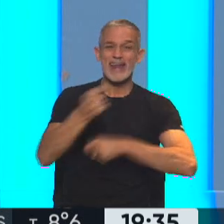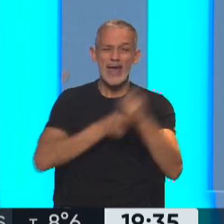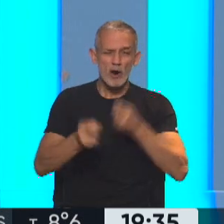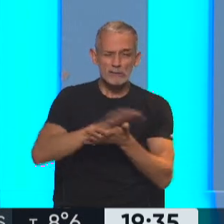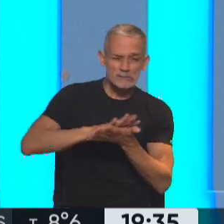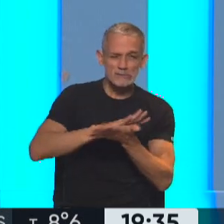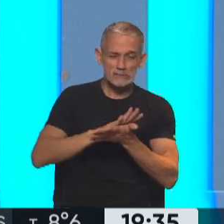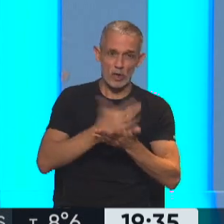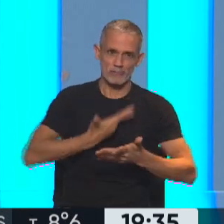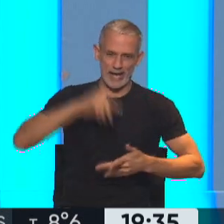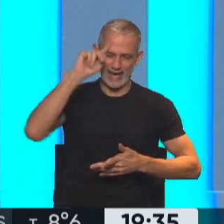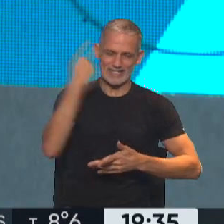con organismos del Estado. Gracias, Néstor. Néstor.